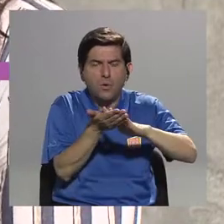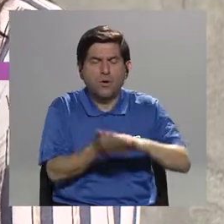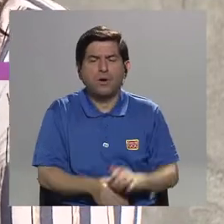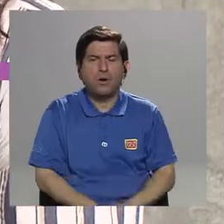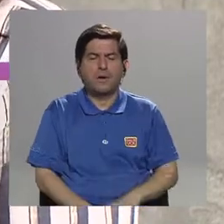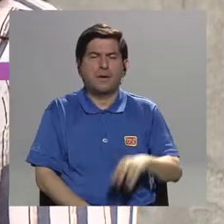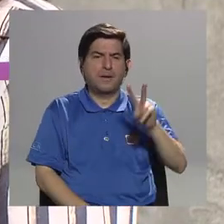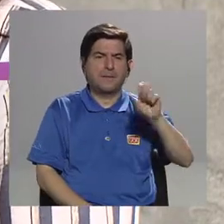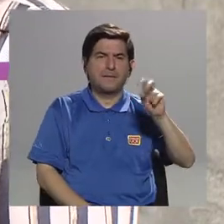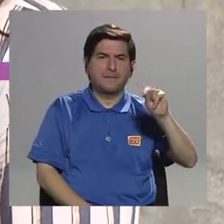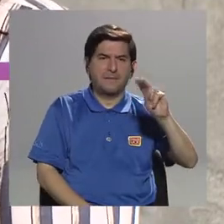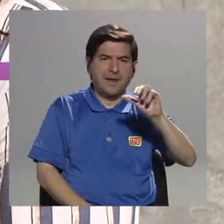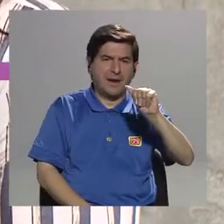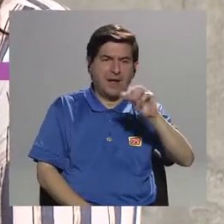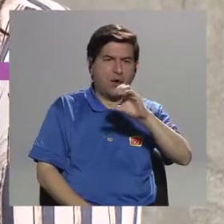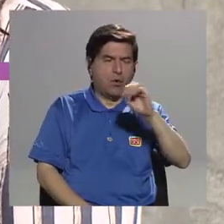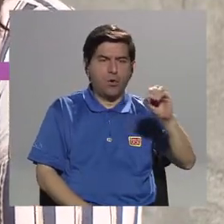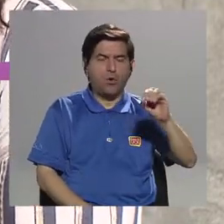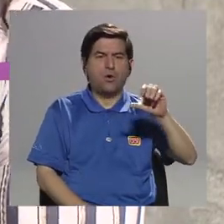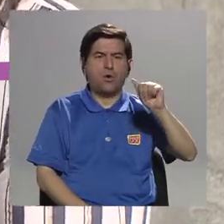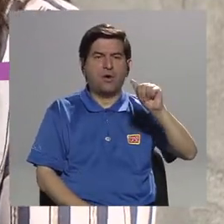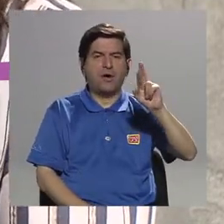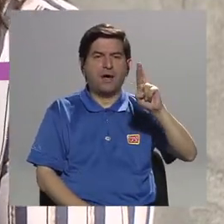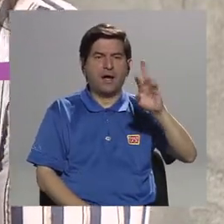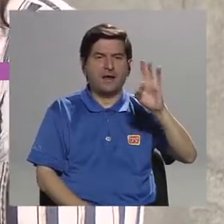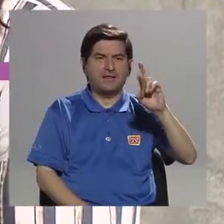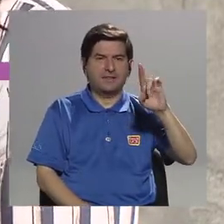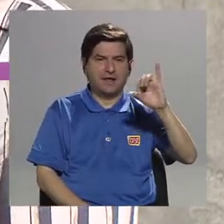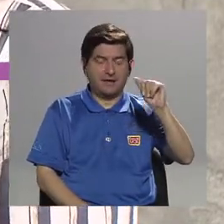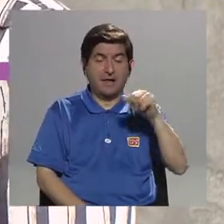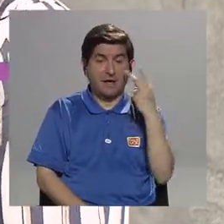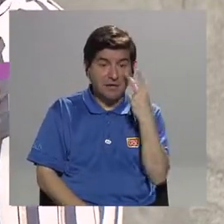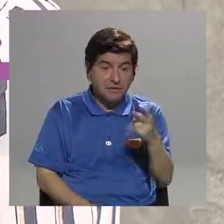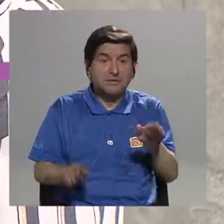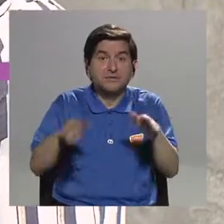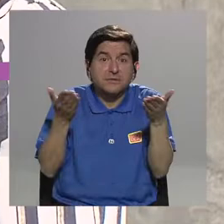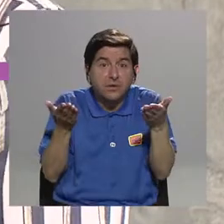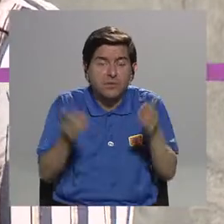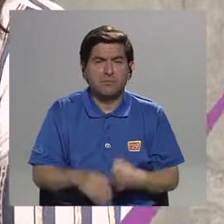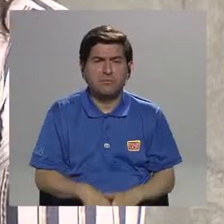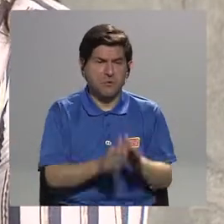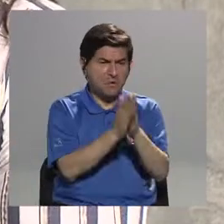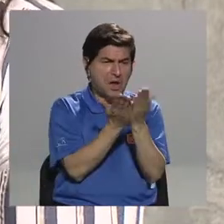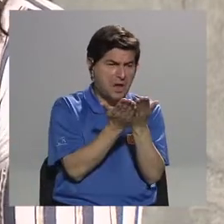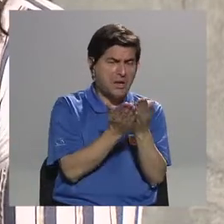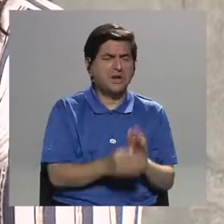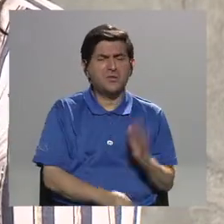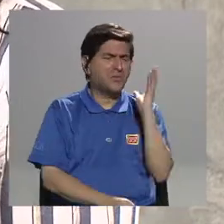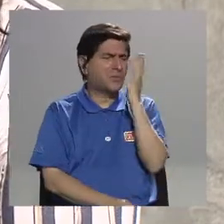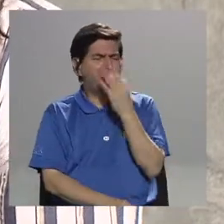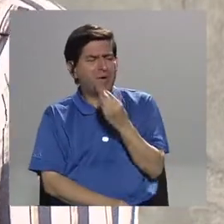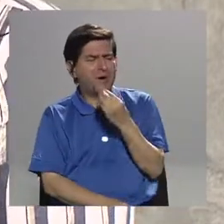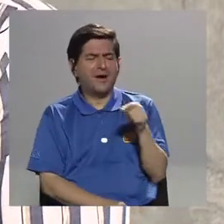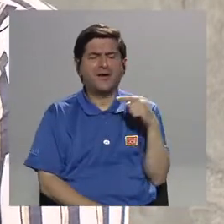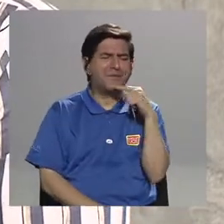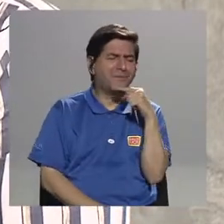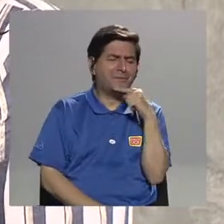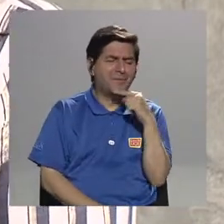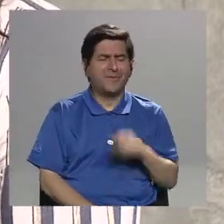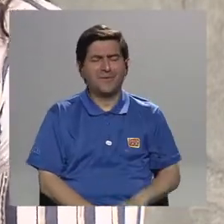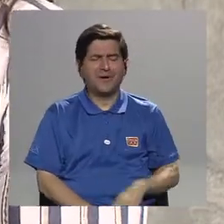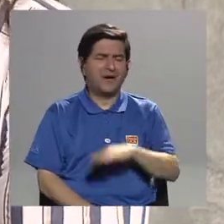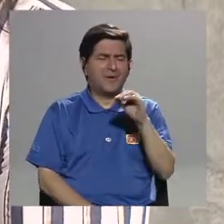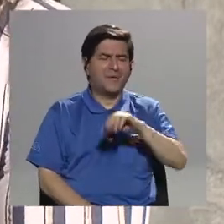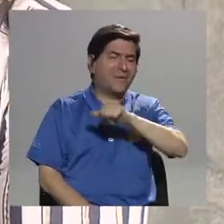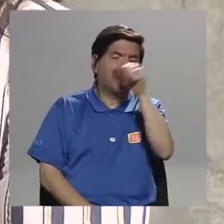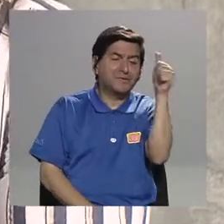se ven, porque eso es cómo se ve realmente, ¿verdad? En los libros lo ven súper bonito, la arteria roja, la vena azul, ¿verdad? Pero realmente así no son.